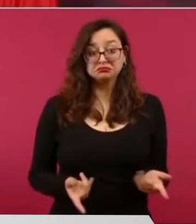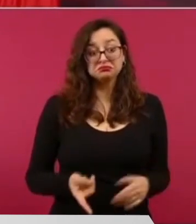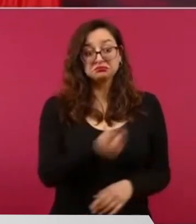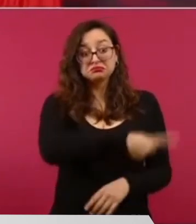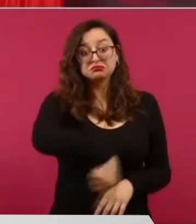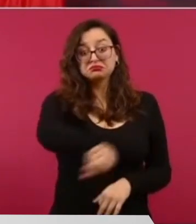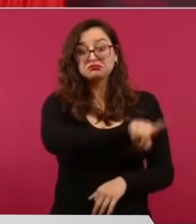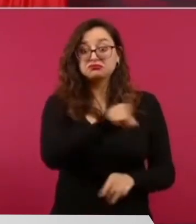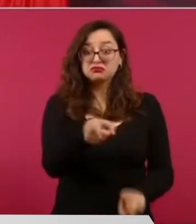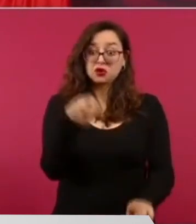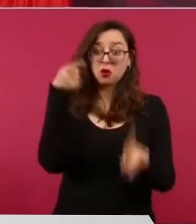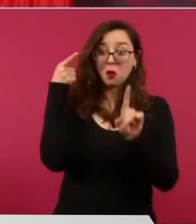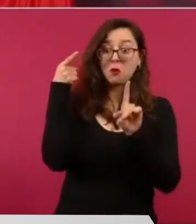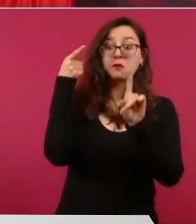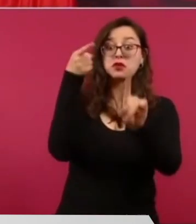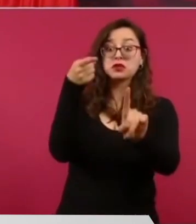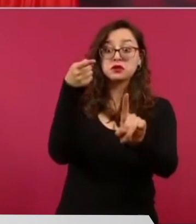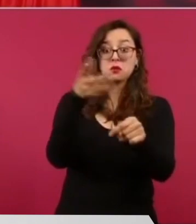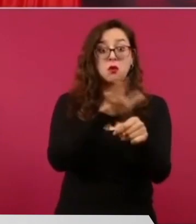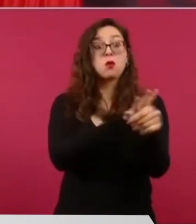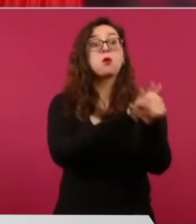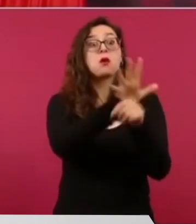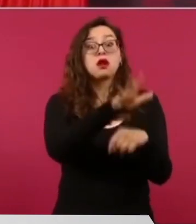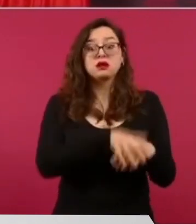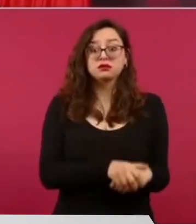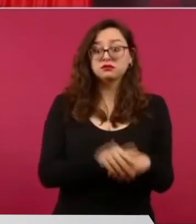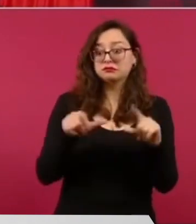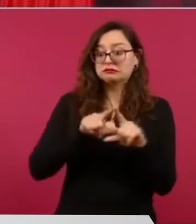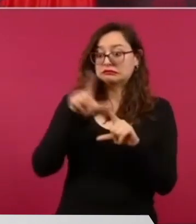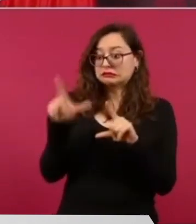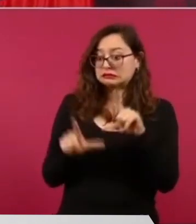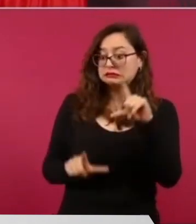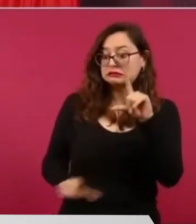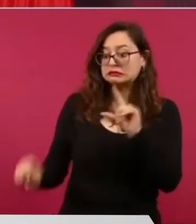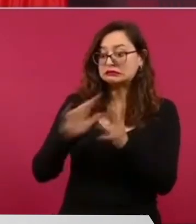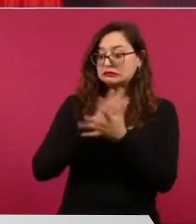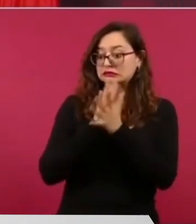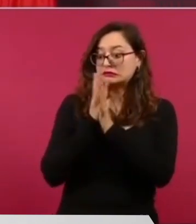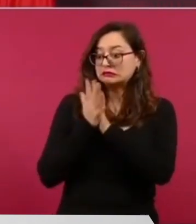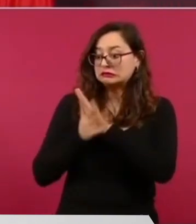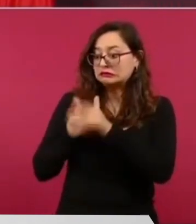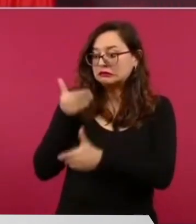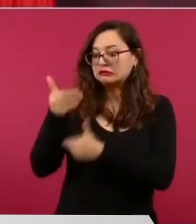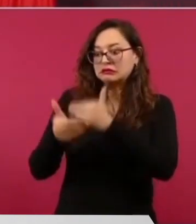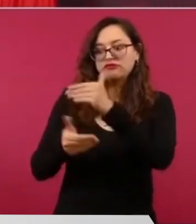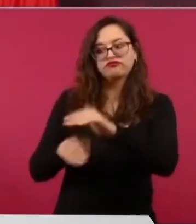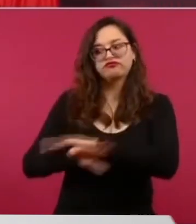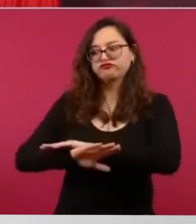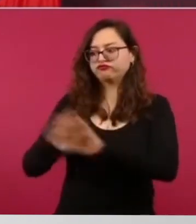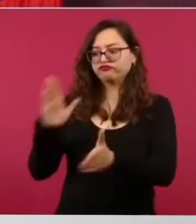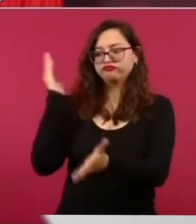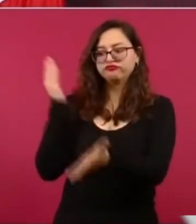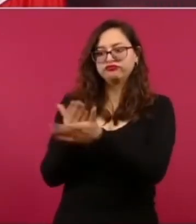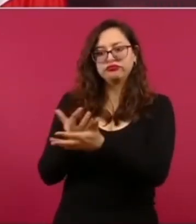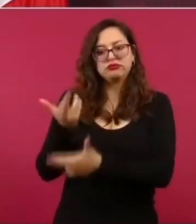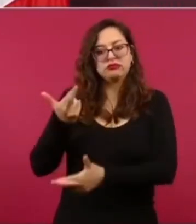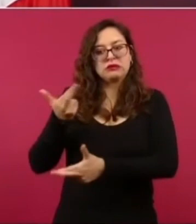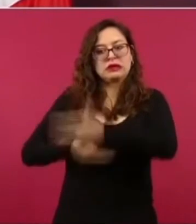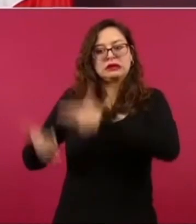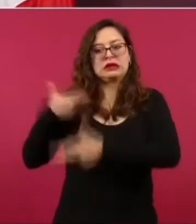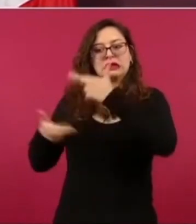haciendo, detener el proceso de transformación que estamos